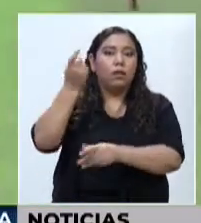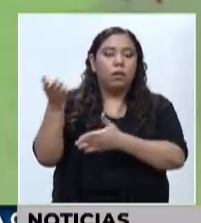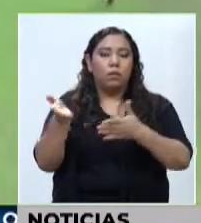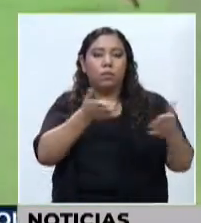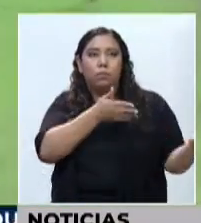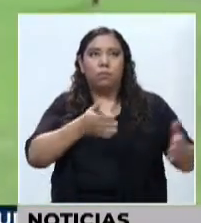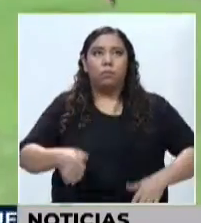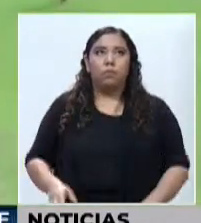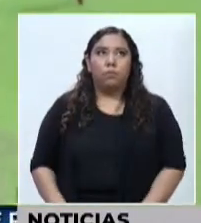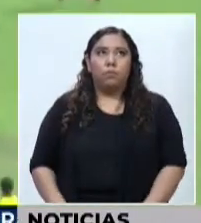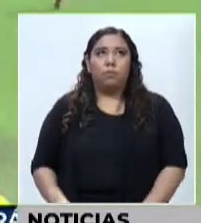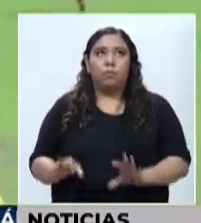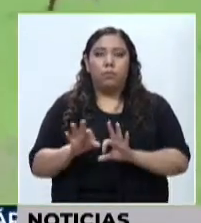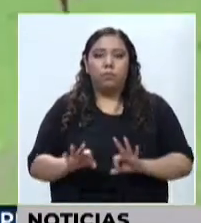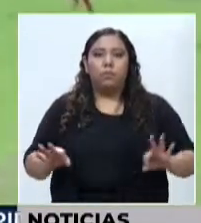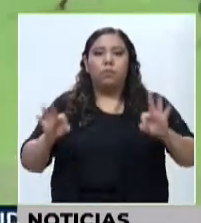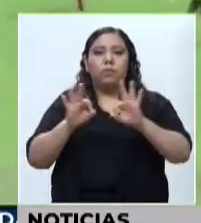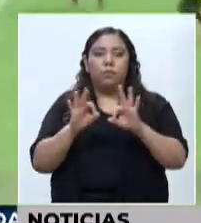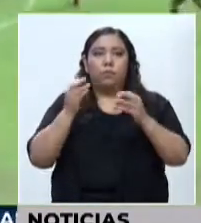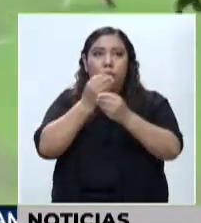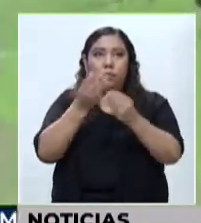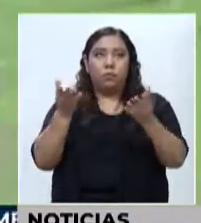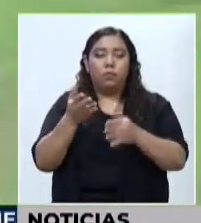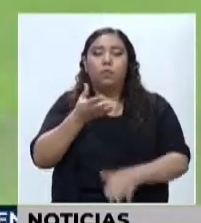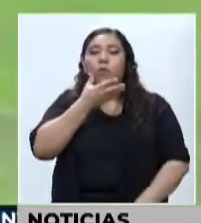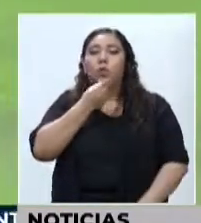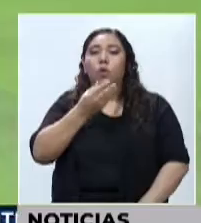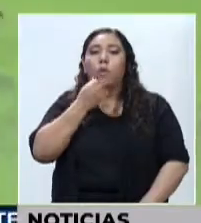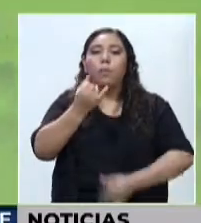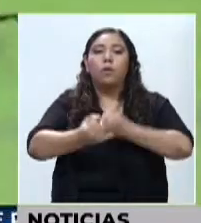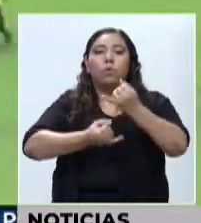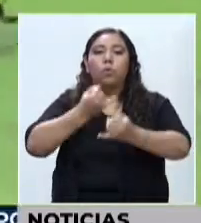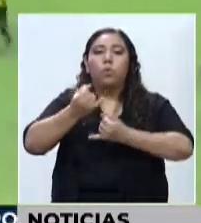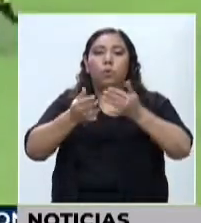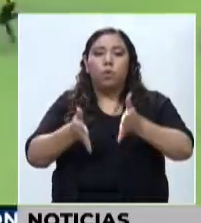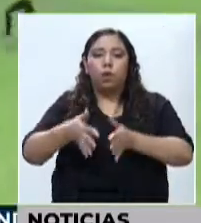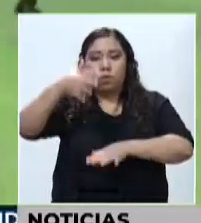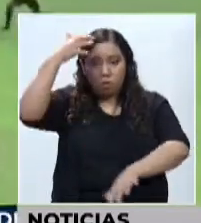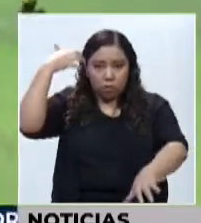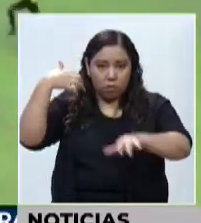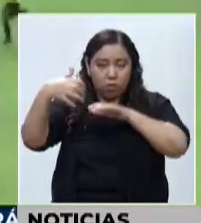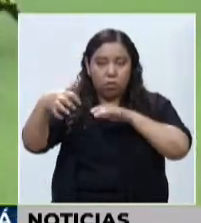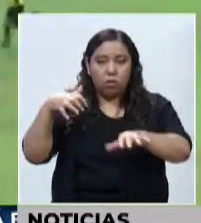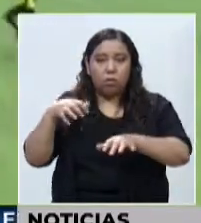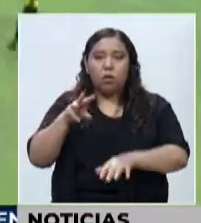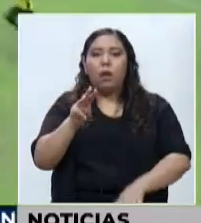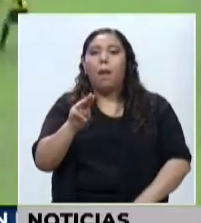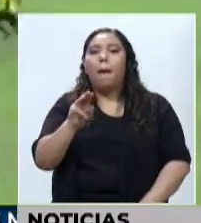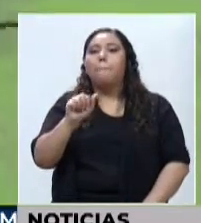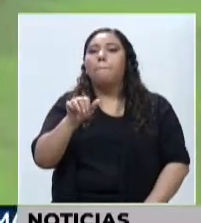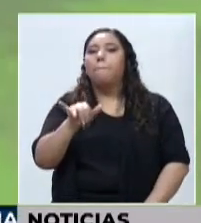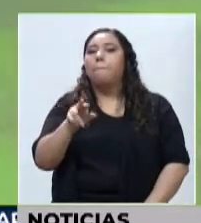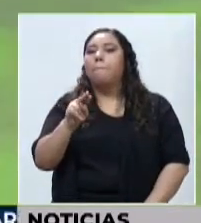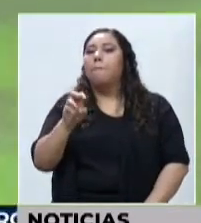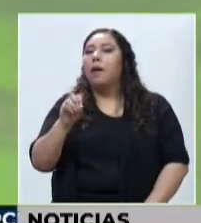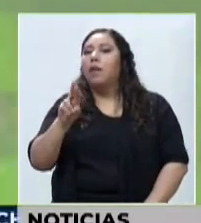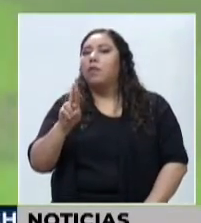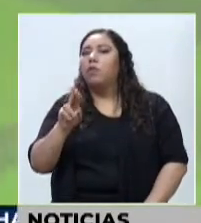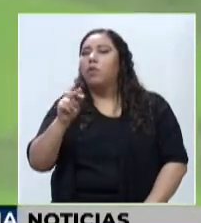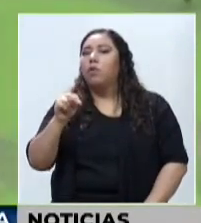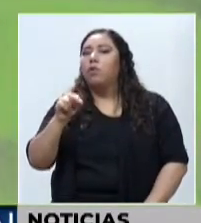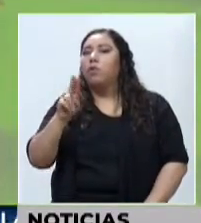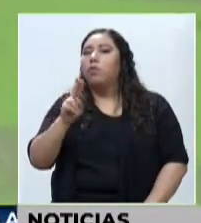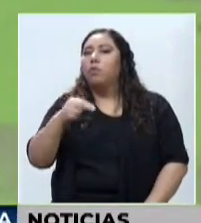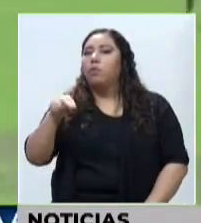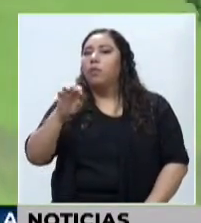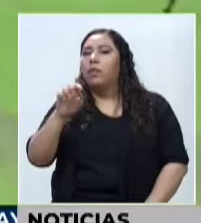Otra noticia importante del día, el zaguero del Olimpia, Maylor Núñez, será intervenido en las próximas horas de un problema de una de sus rodillas.